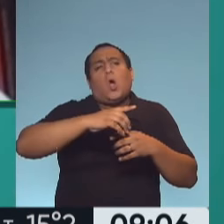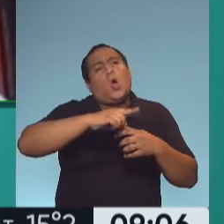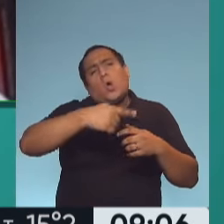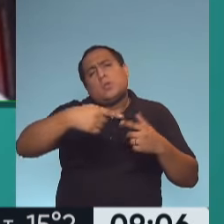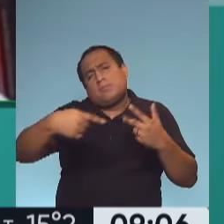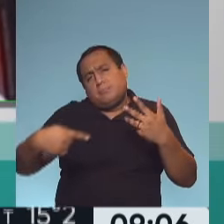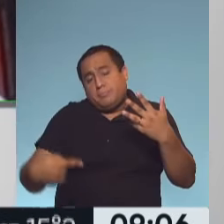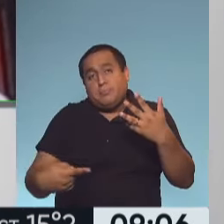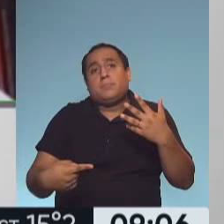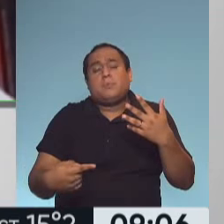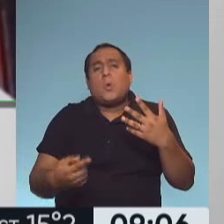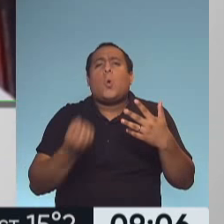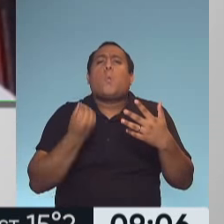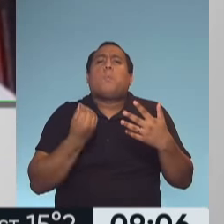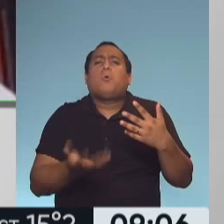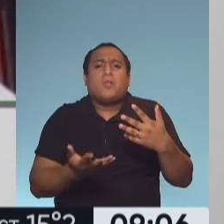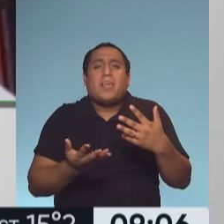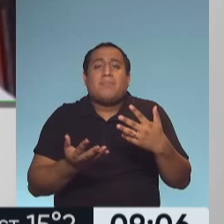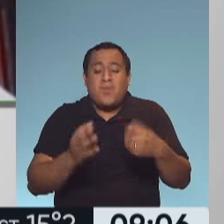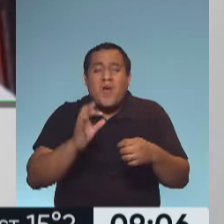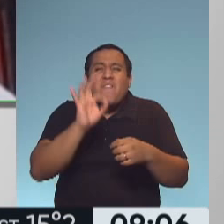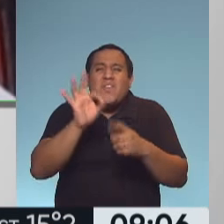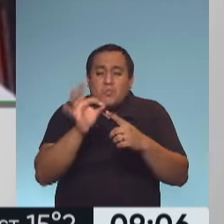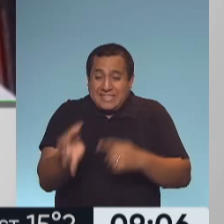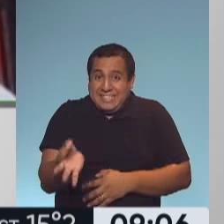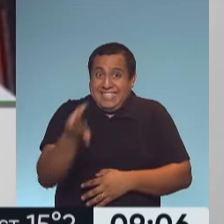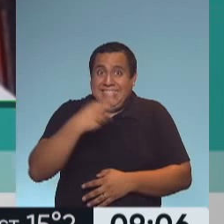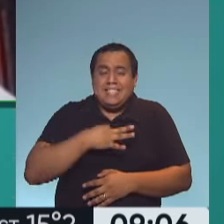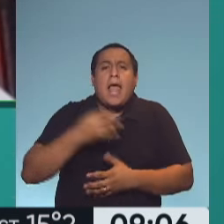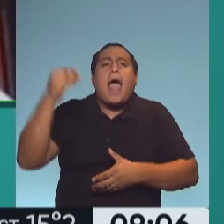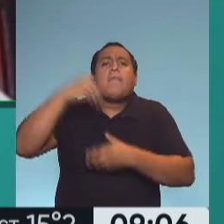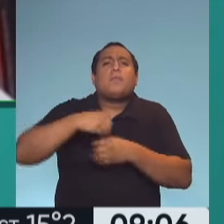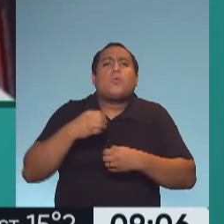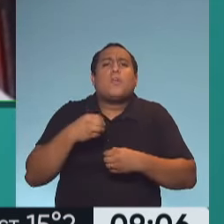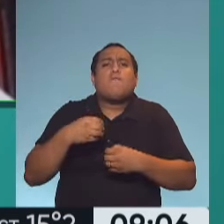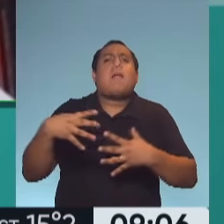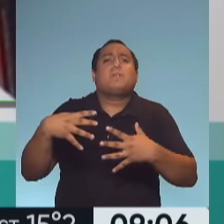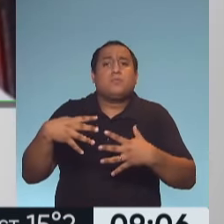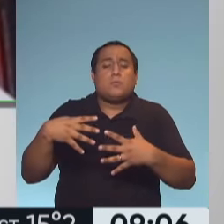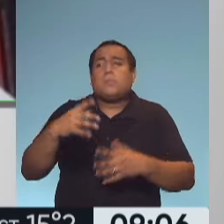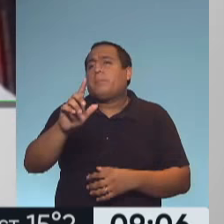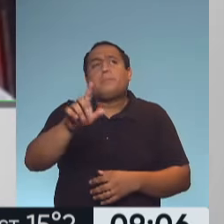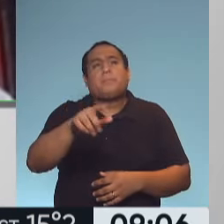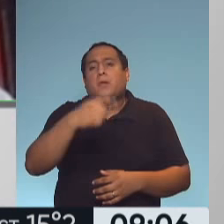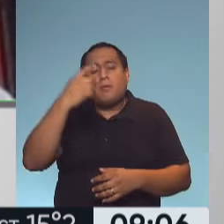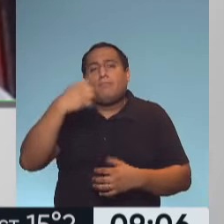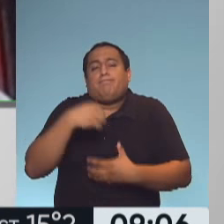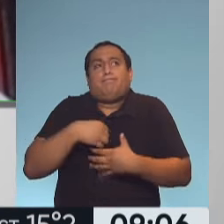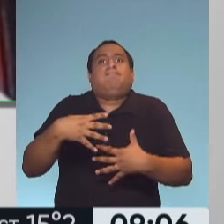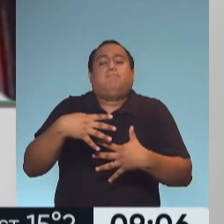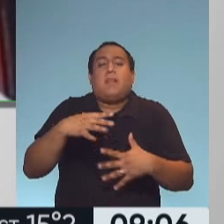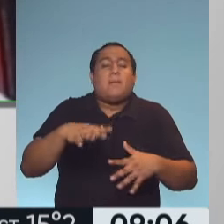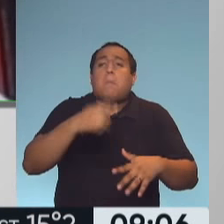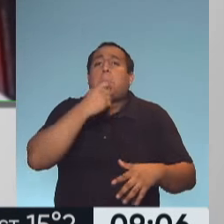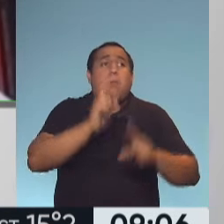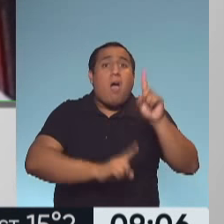inflamación que causa este virus y que lamentablemente es impredecible. Y por eso es que algunas personas, incluso